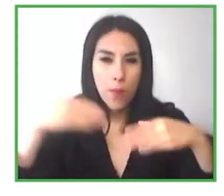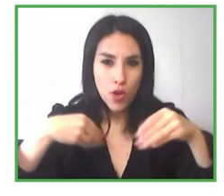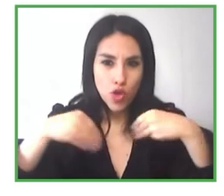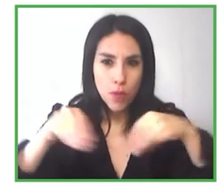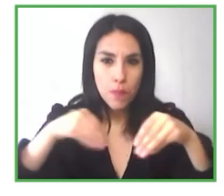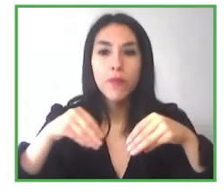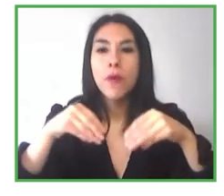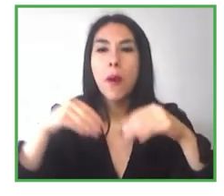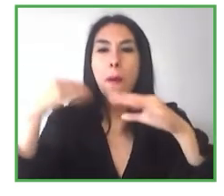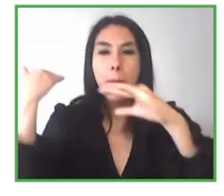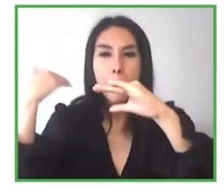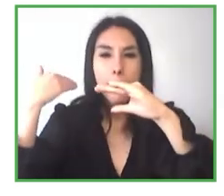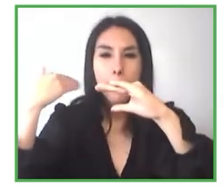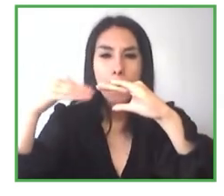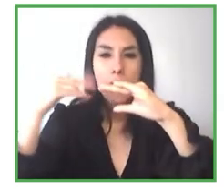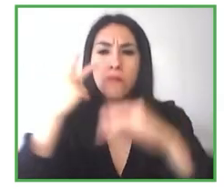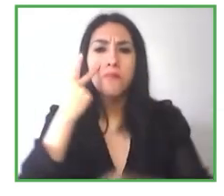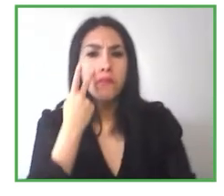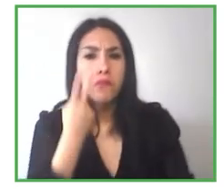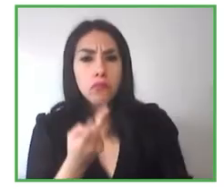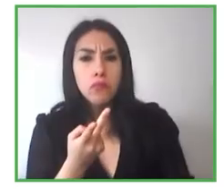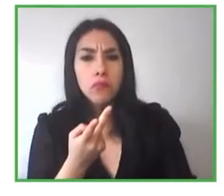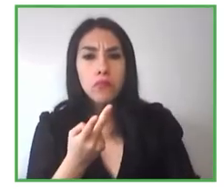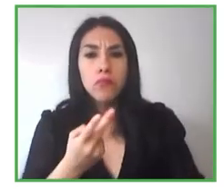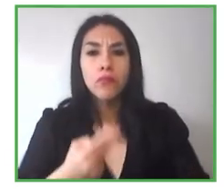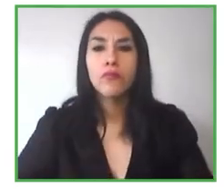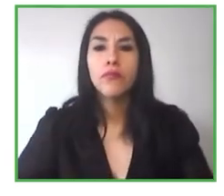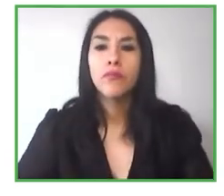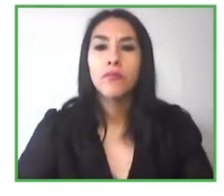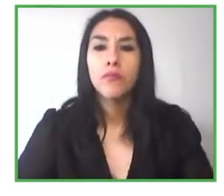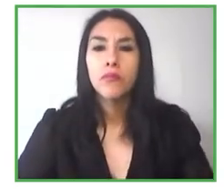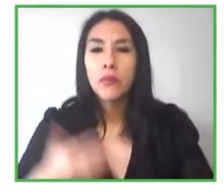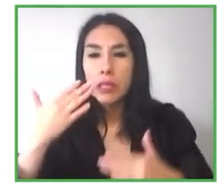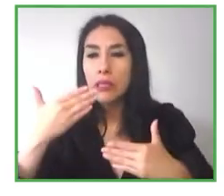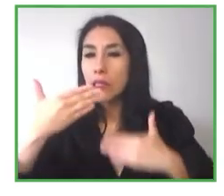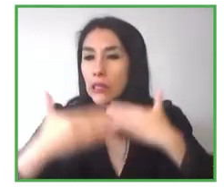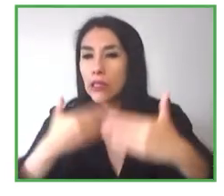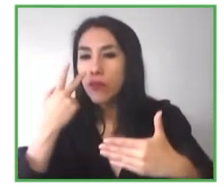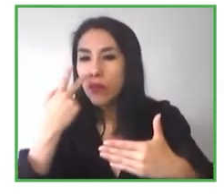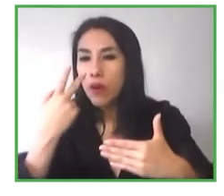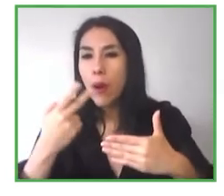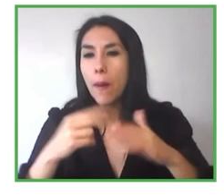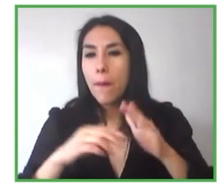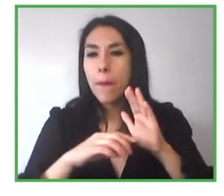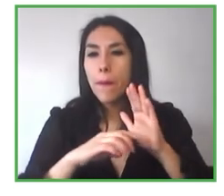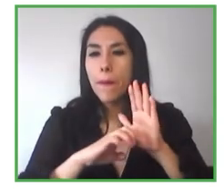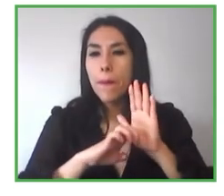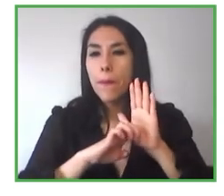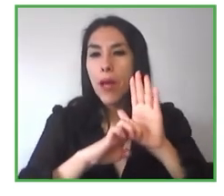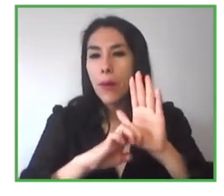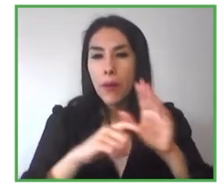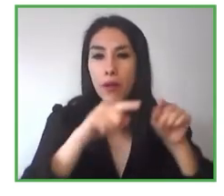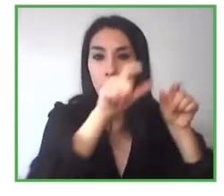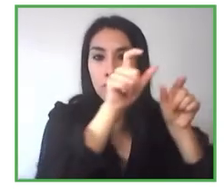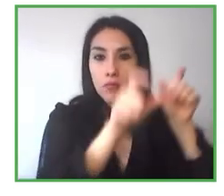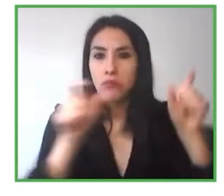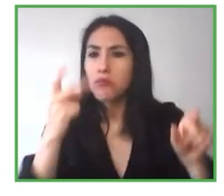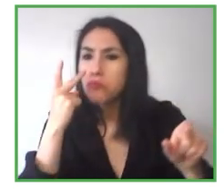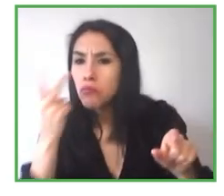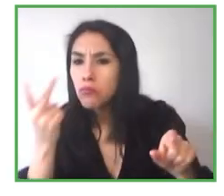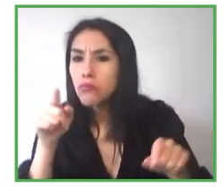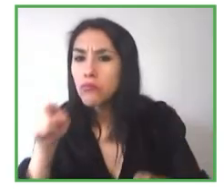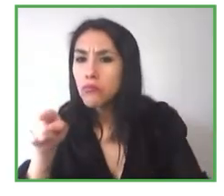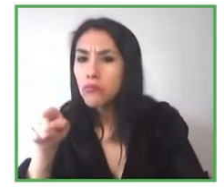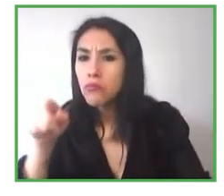y su correo también pueden diferenciar dos latas que se sienten similar como tomates